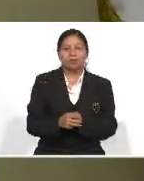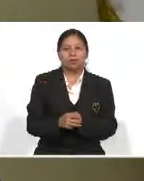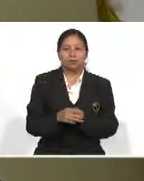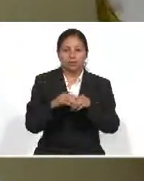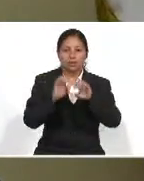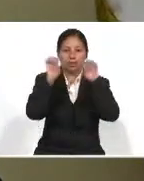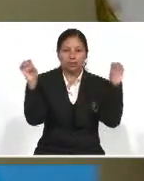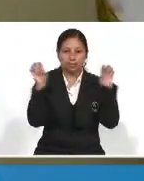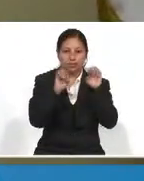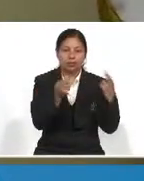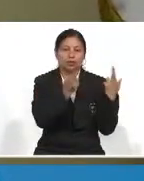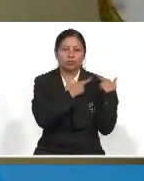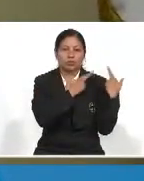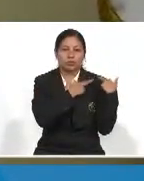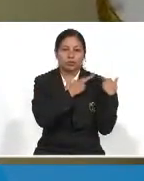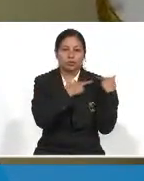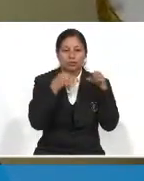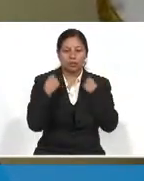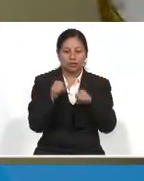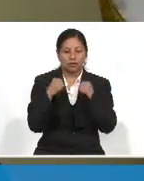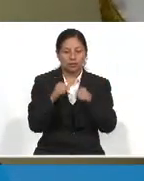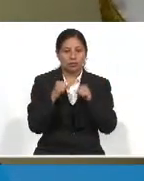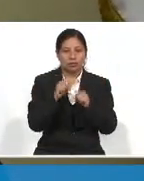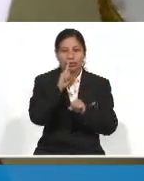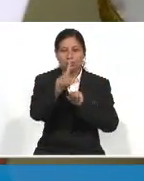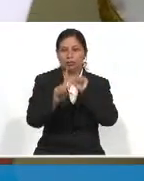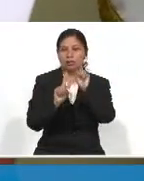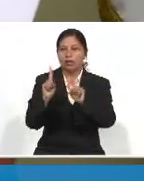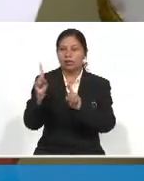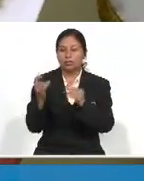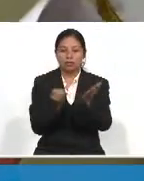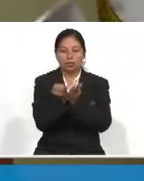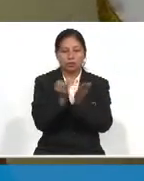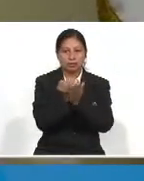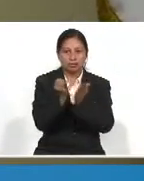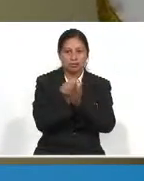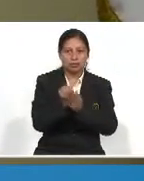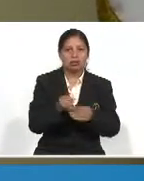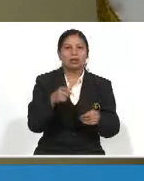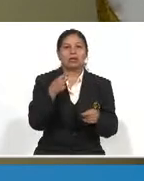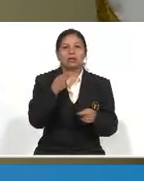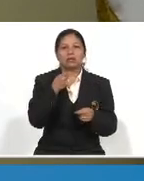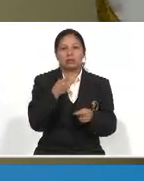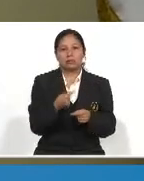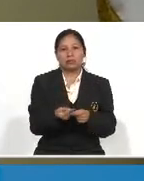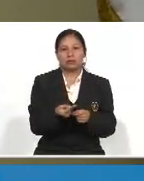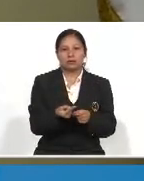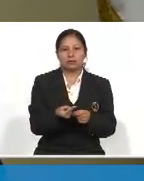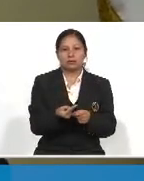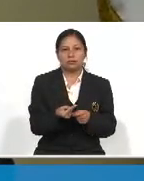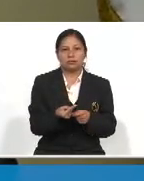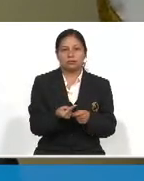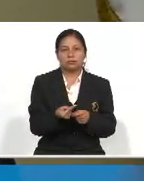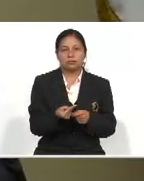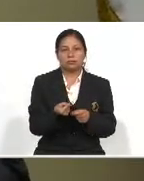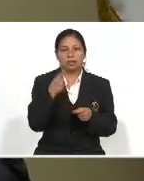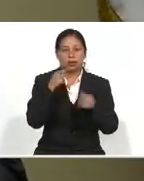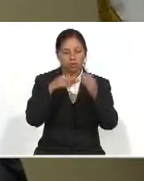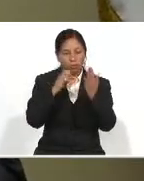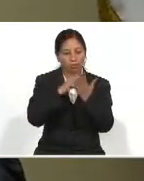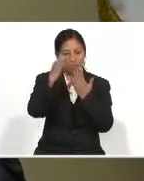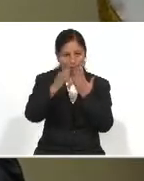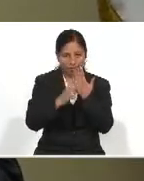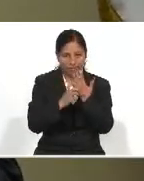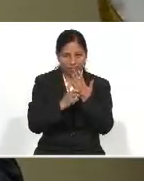ejercicio responsable que debemos de realizar con cada una de las instituciones, el mismo incluye un cronograma